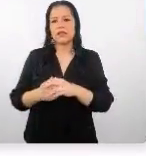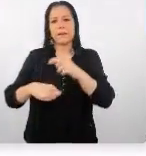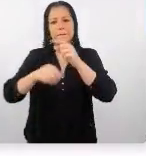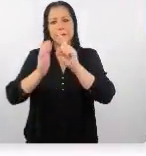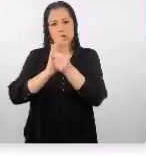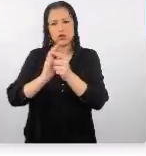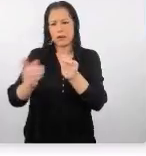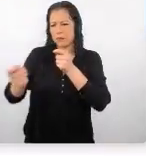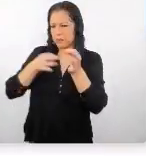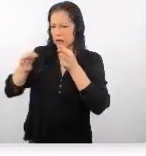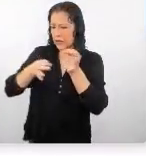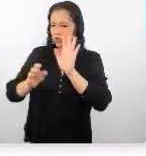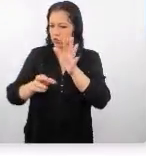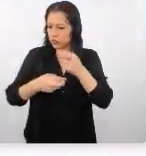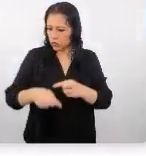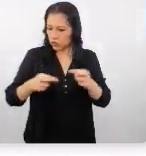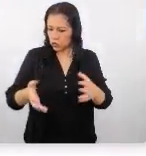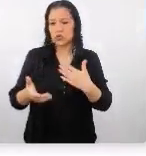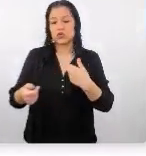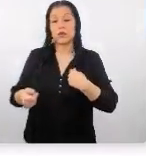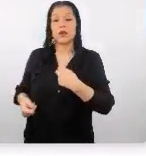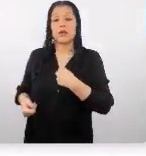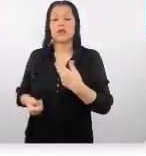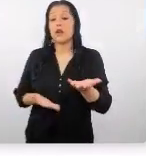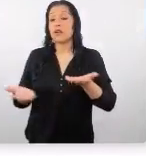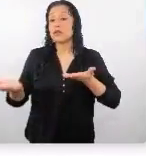para explicar sobre nuestros productos sobre nuestro servicio